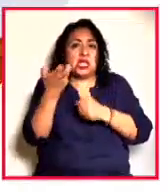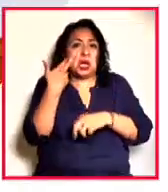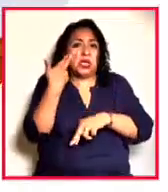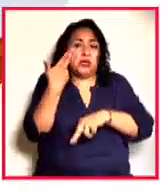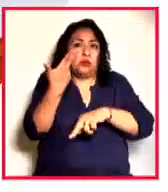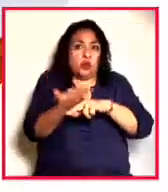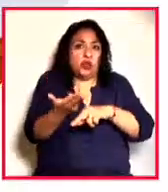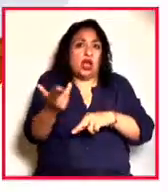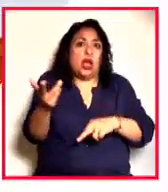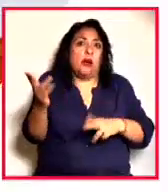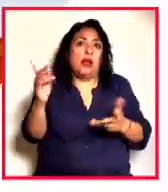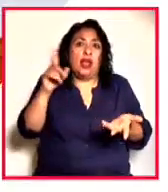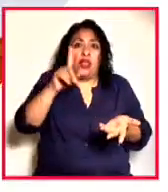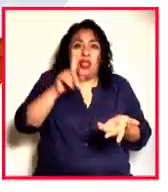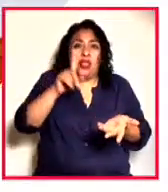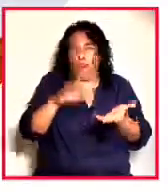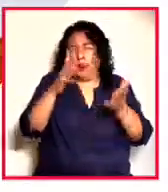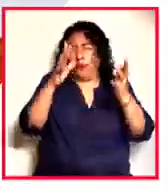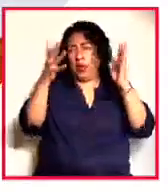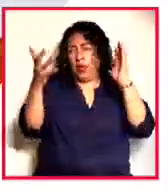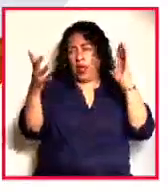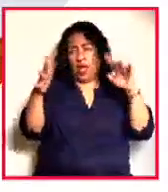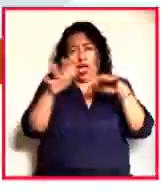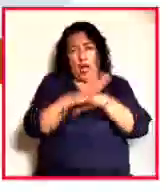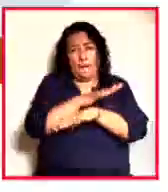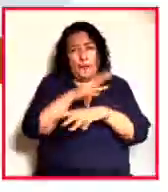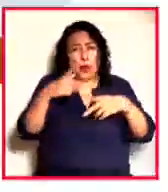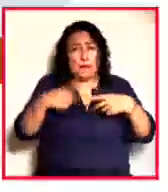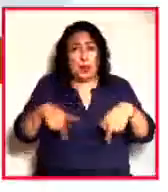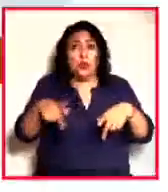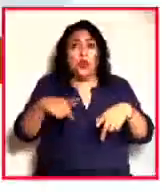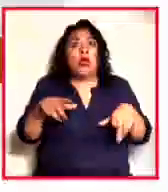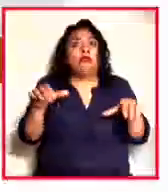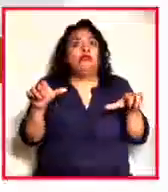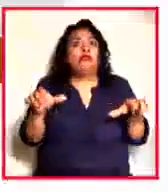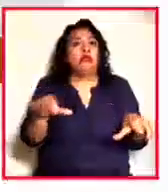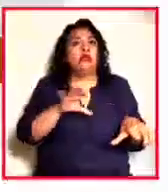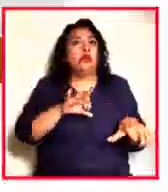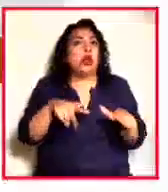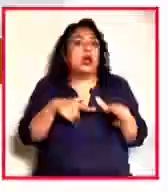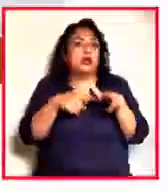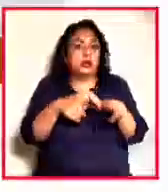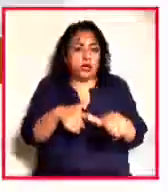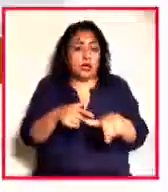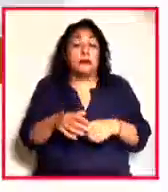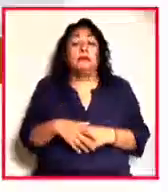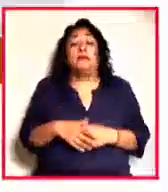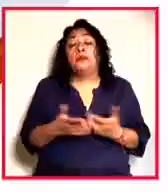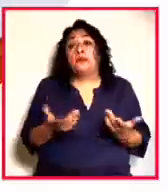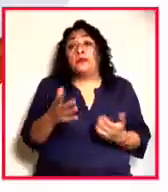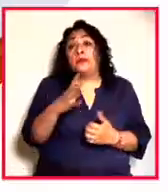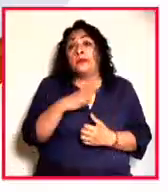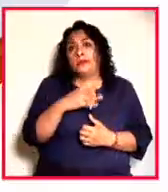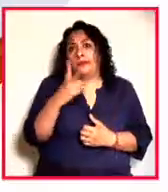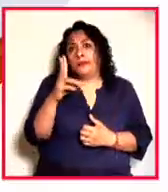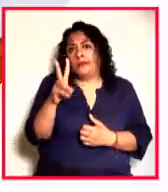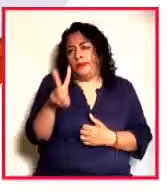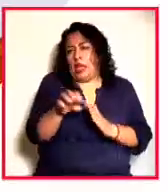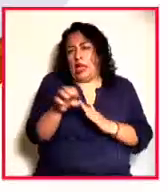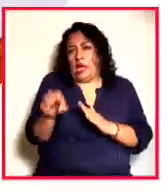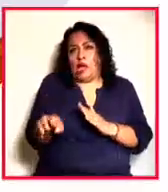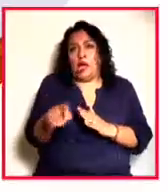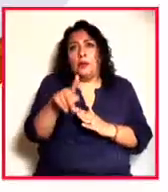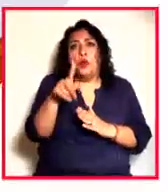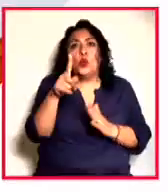que dentro de la catástrofe demográfica tan grave haya sobrevivido bastante gente. O un